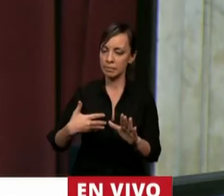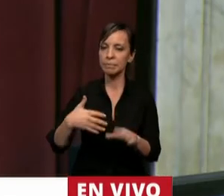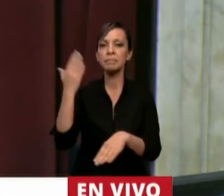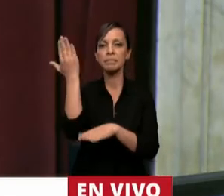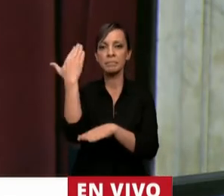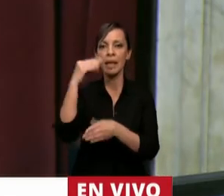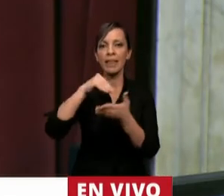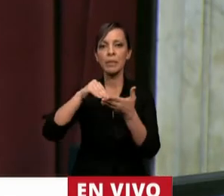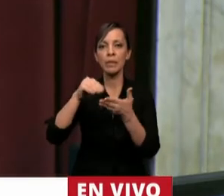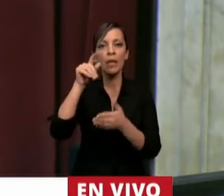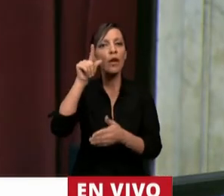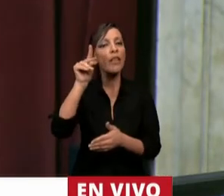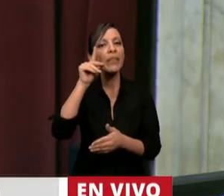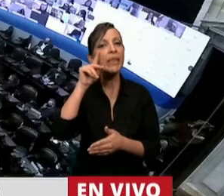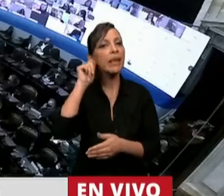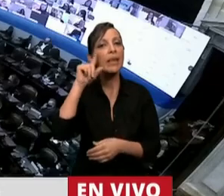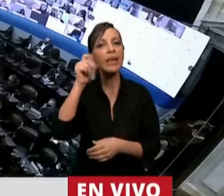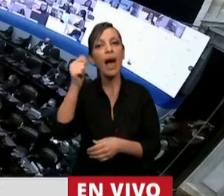la palabra, el diputado Dijiacomo.